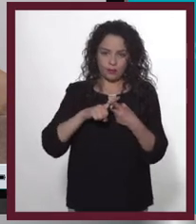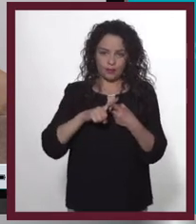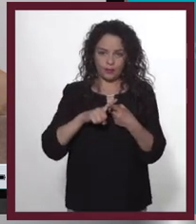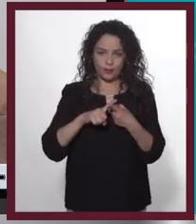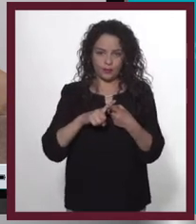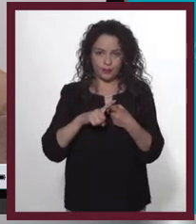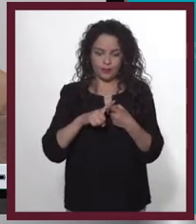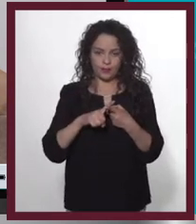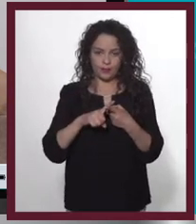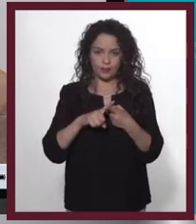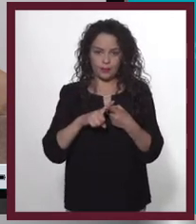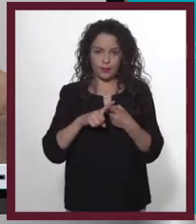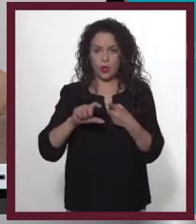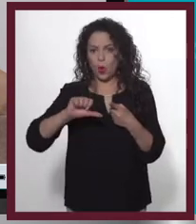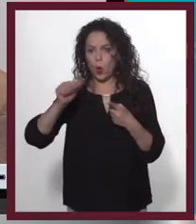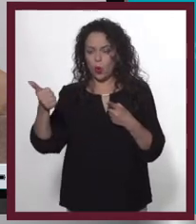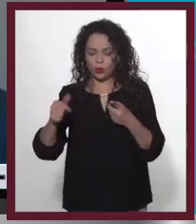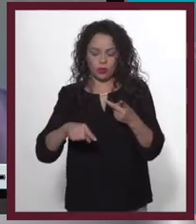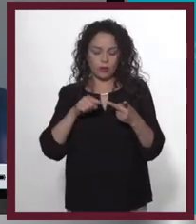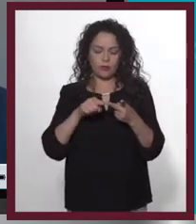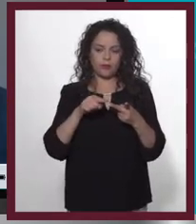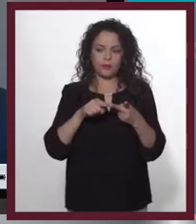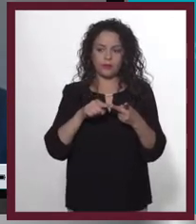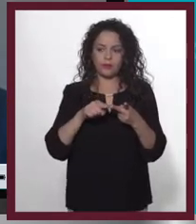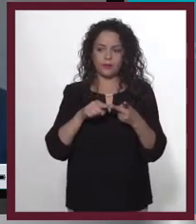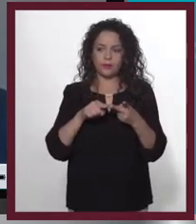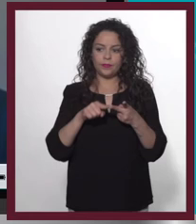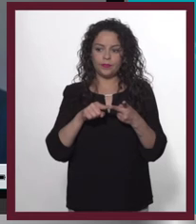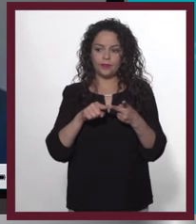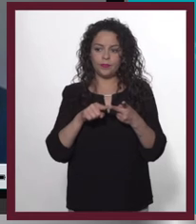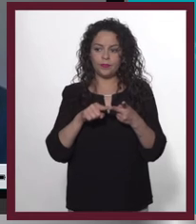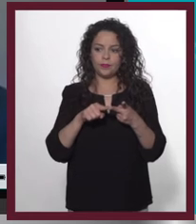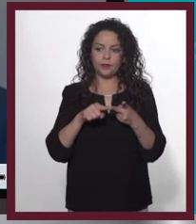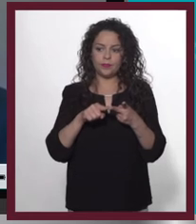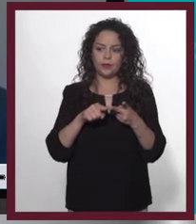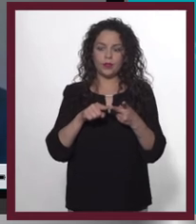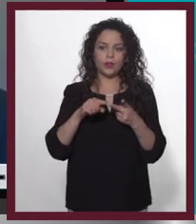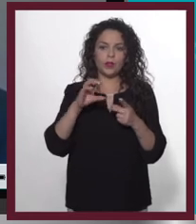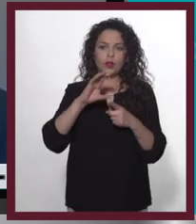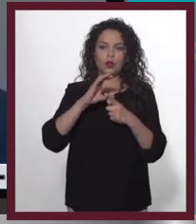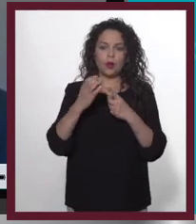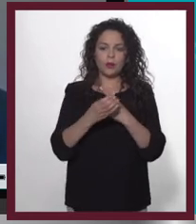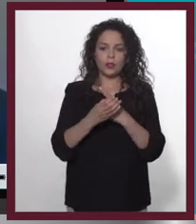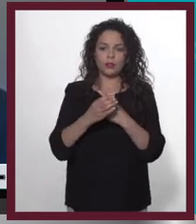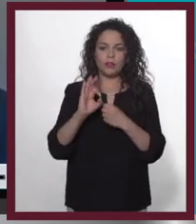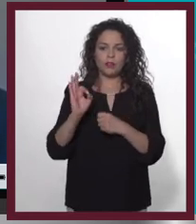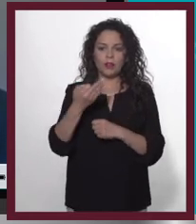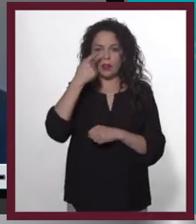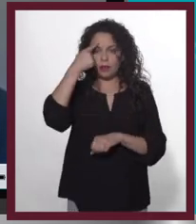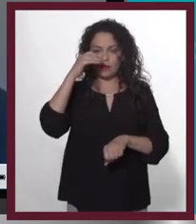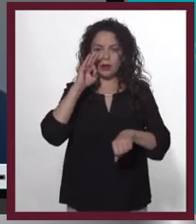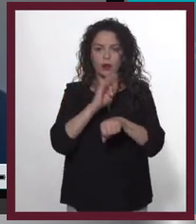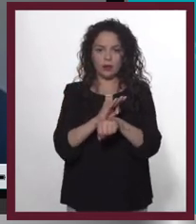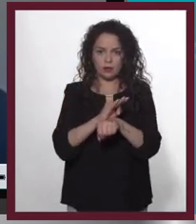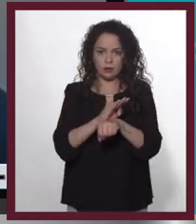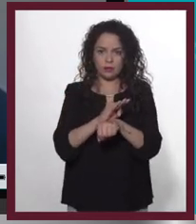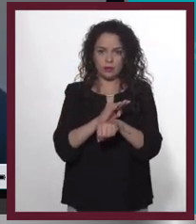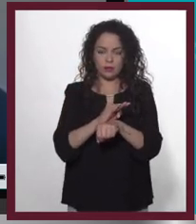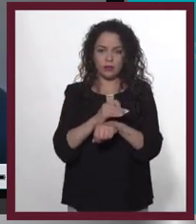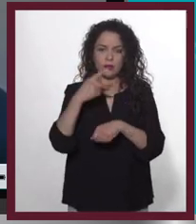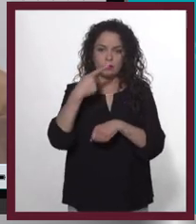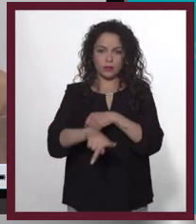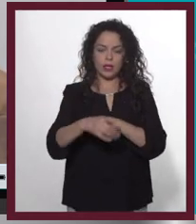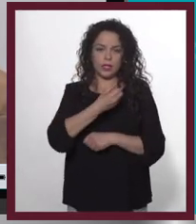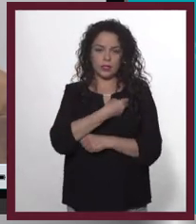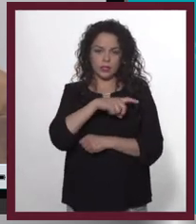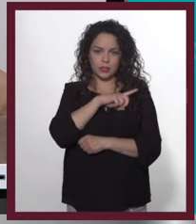Procuraduría Federal de Protección del Consumidor y otro, por ejemplo, la Comisión Federal de Protección frente a Riesgos Sanitarios, que